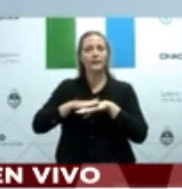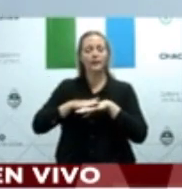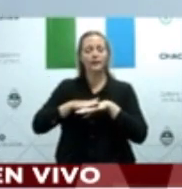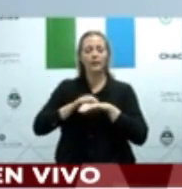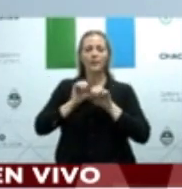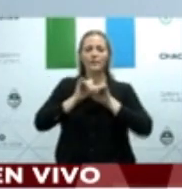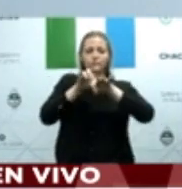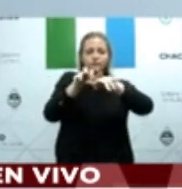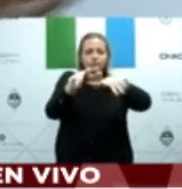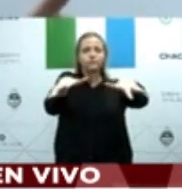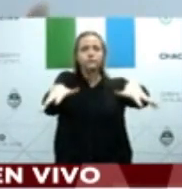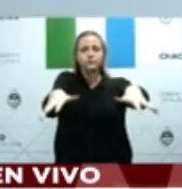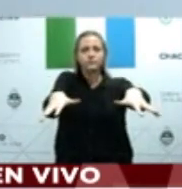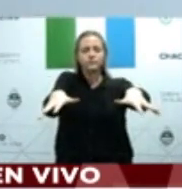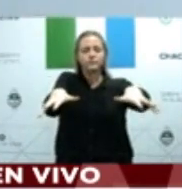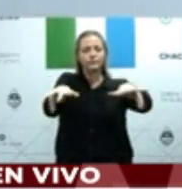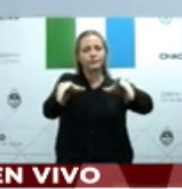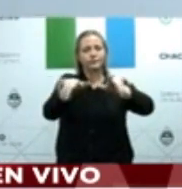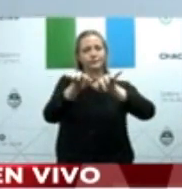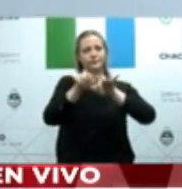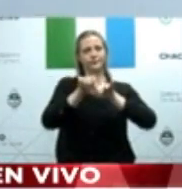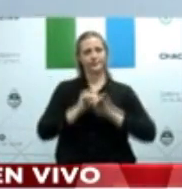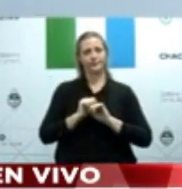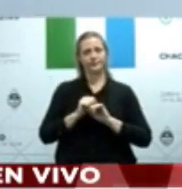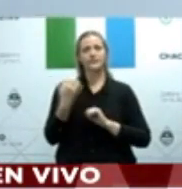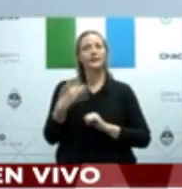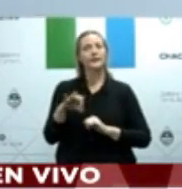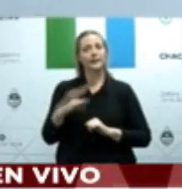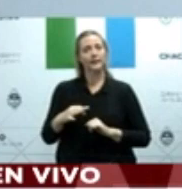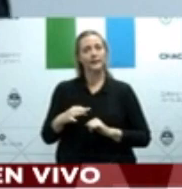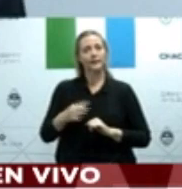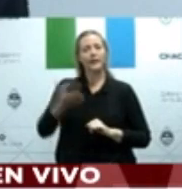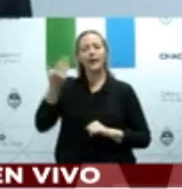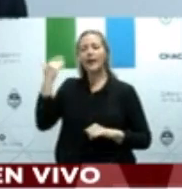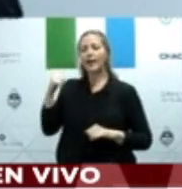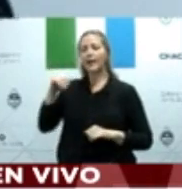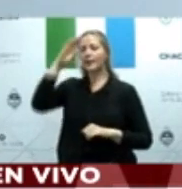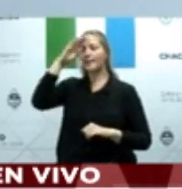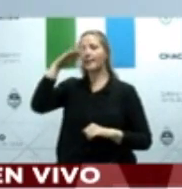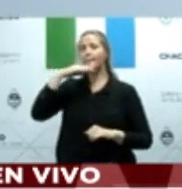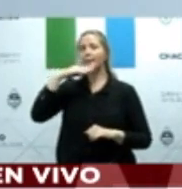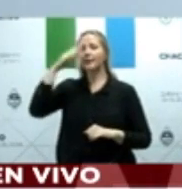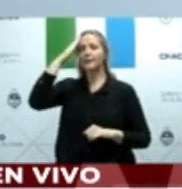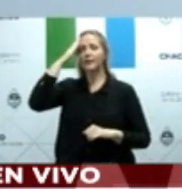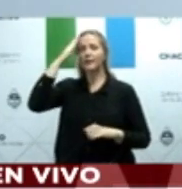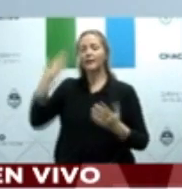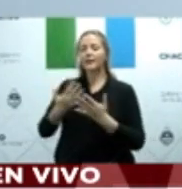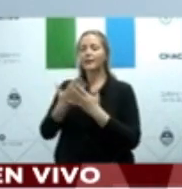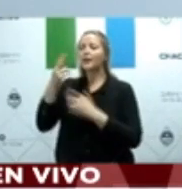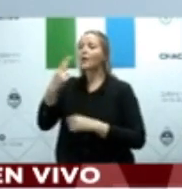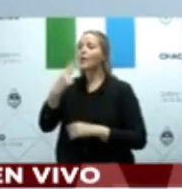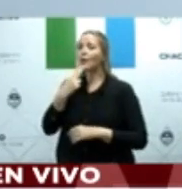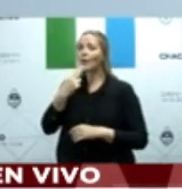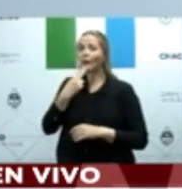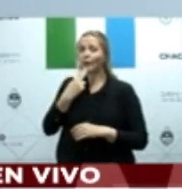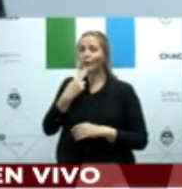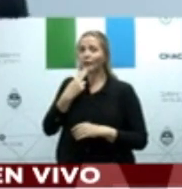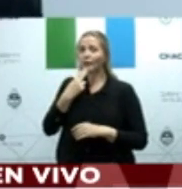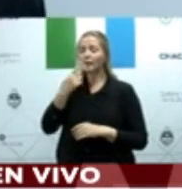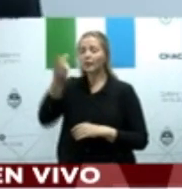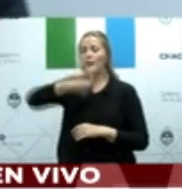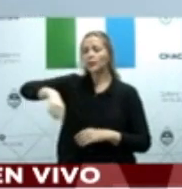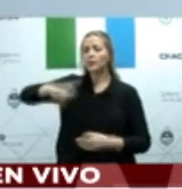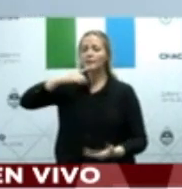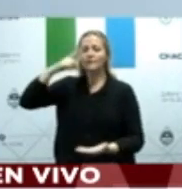decisión drástica. Aislamiento de localidades por 72 horas con un caso sospechoso. ¿Qué otra provincia no tomó? Ninguna. El 12